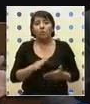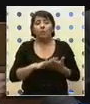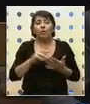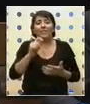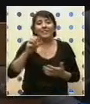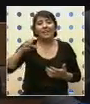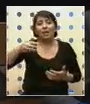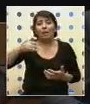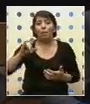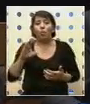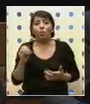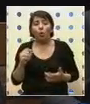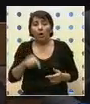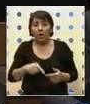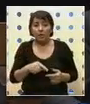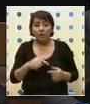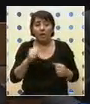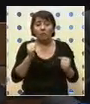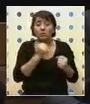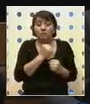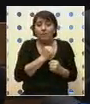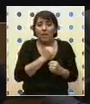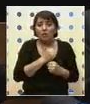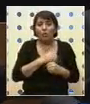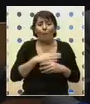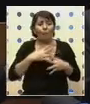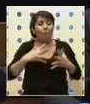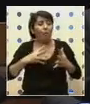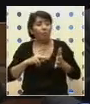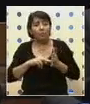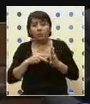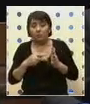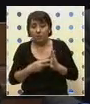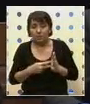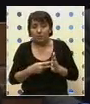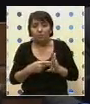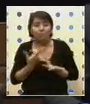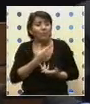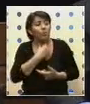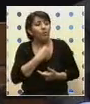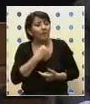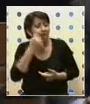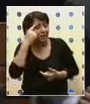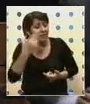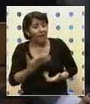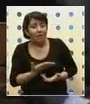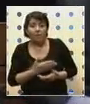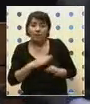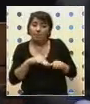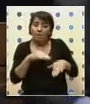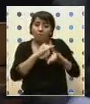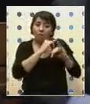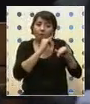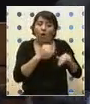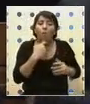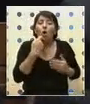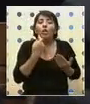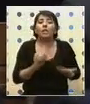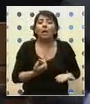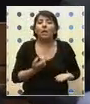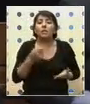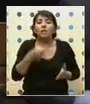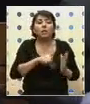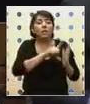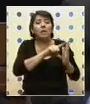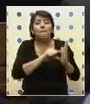este invierno con situaciones catastróficas. Me gustaría saber, en la misma manera, por qué, si esta